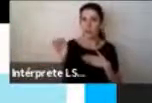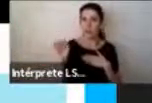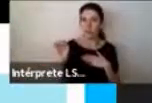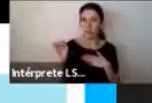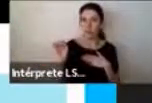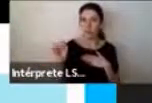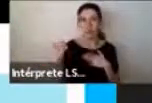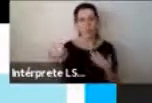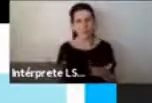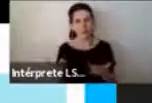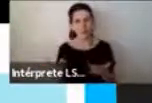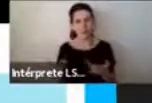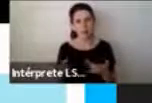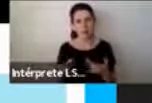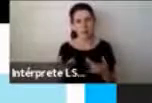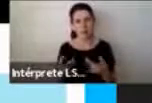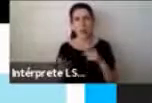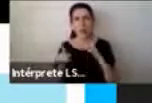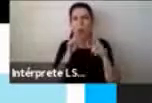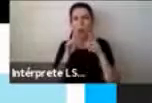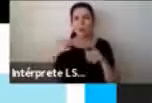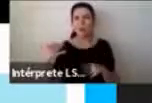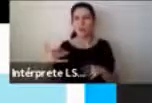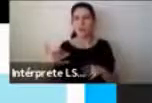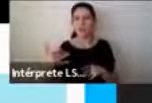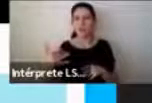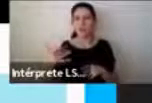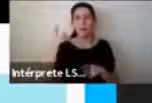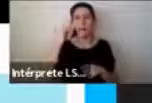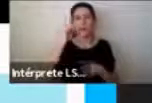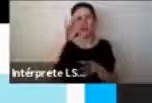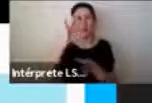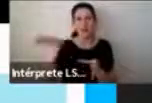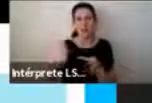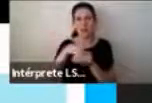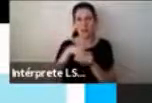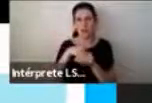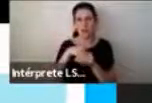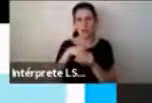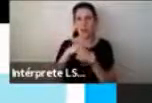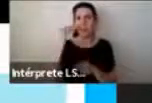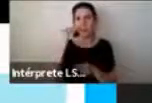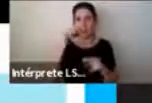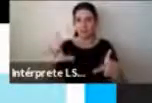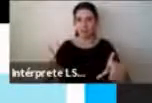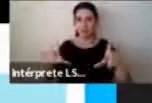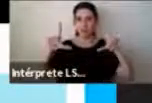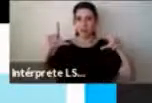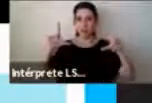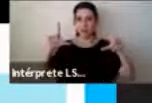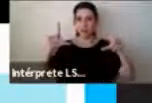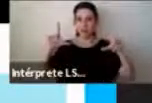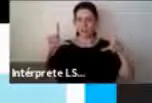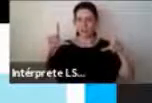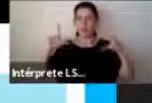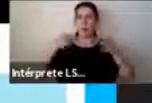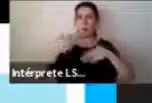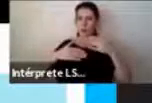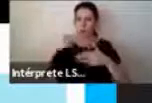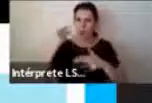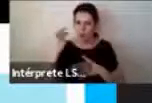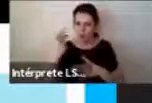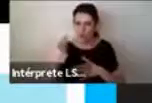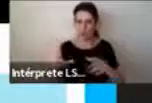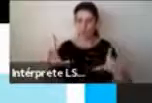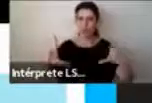pensar en incluir, ¿cierto? Pensando en que el niño es un protagonista dentro de su propio proceso y